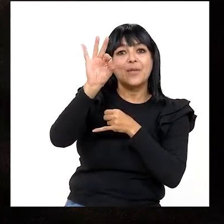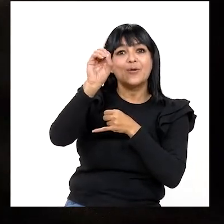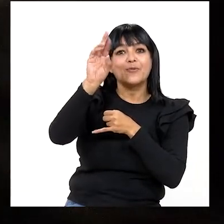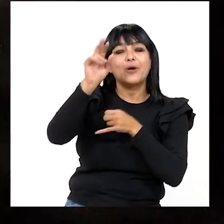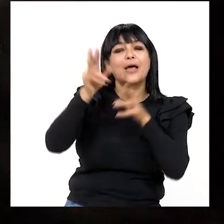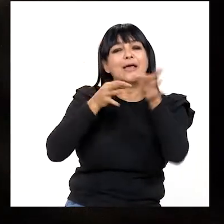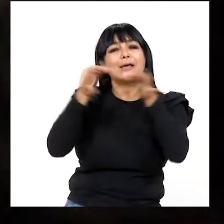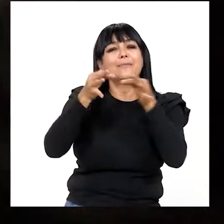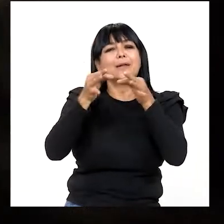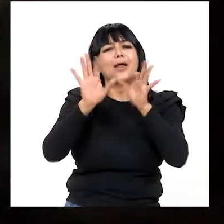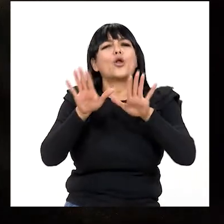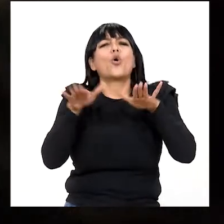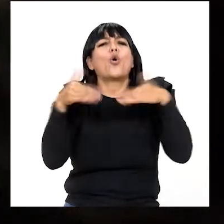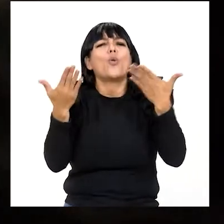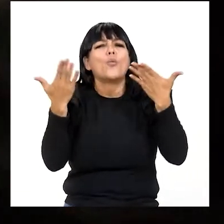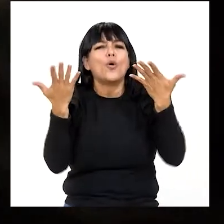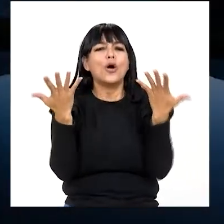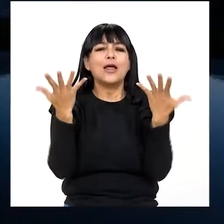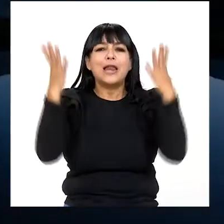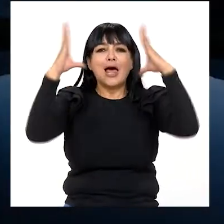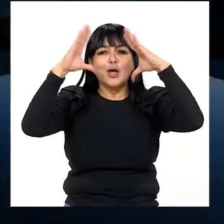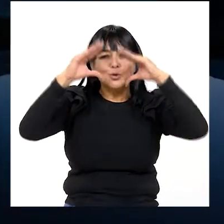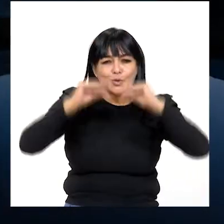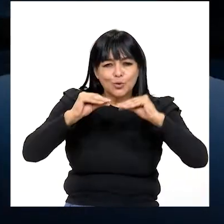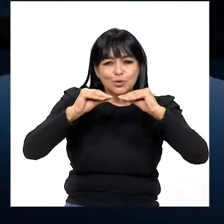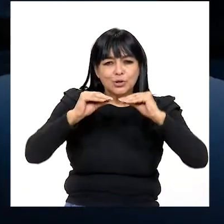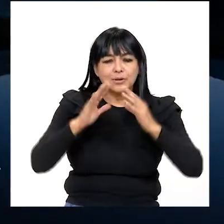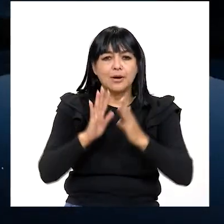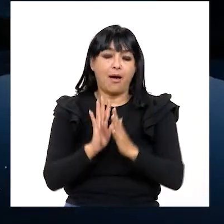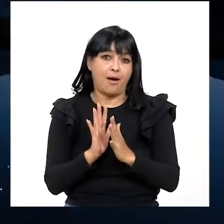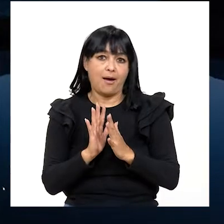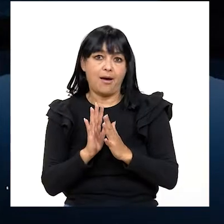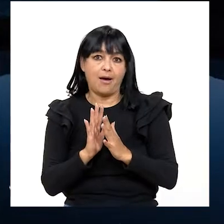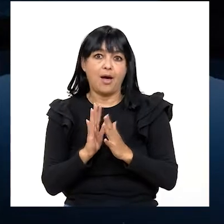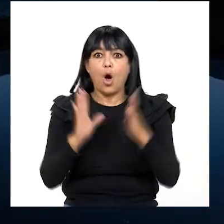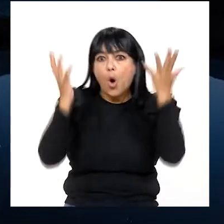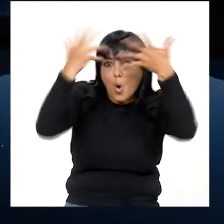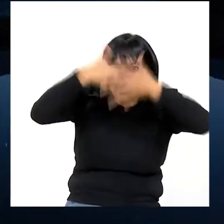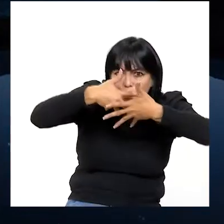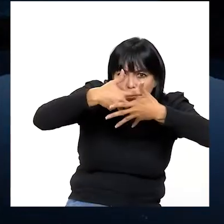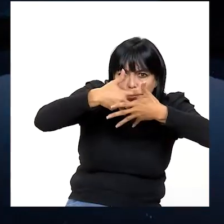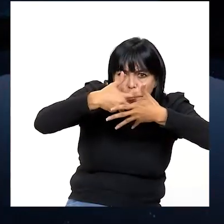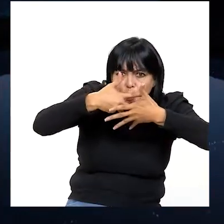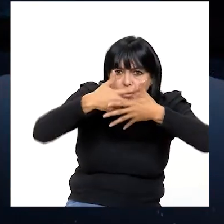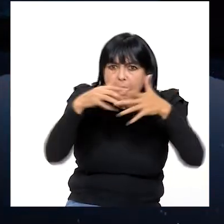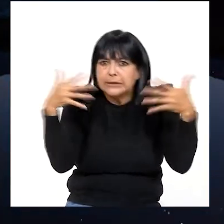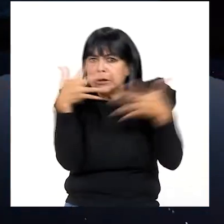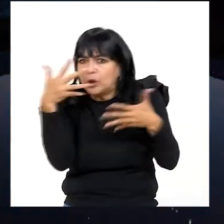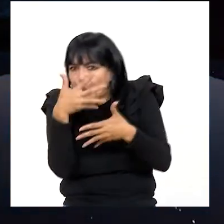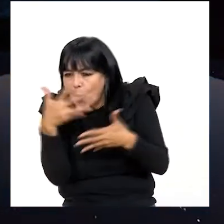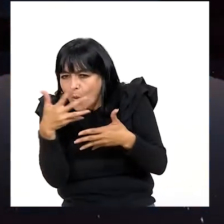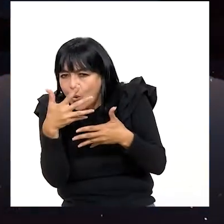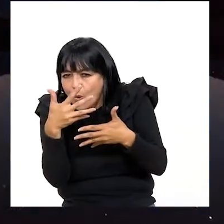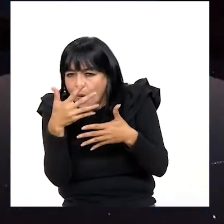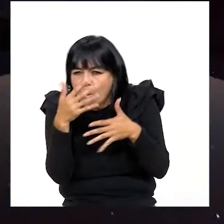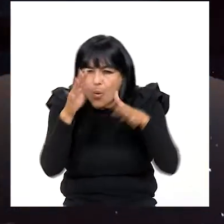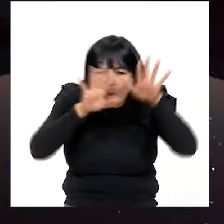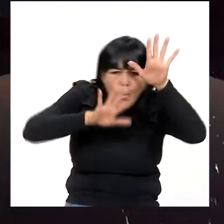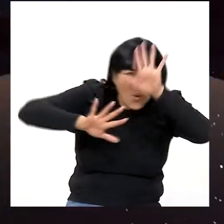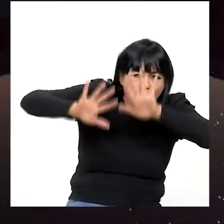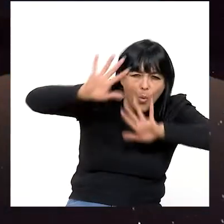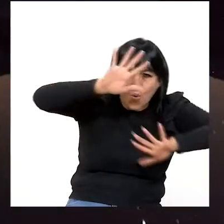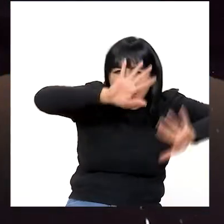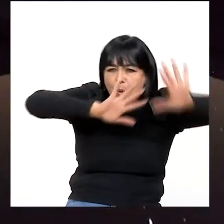para explicar cómo es la noche Ya que en lugar de decir oscura, apagada, tenebrosa,